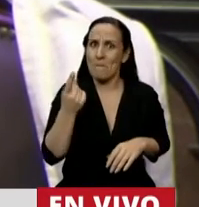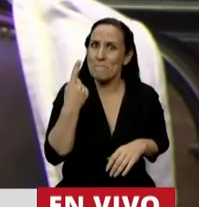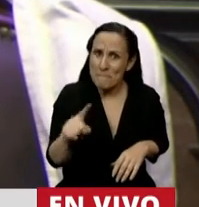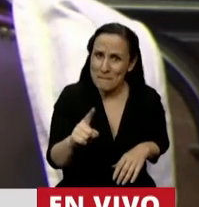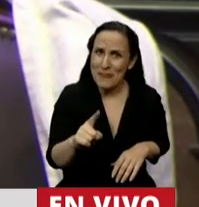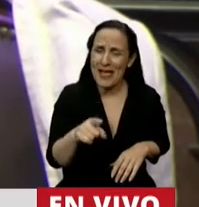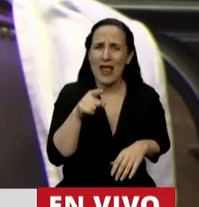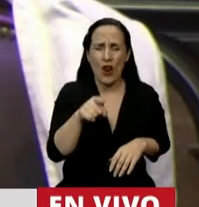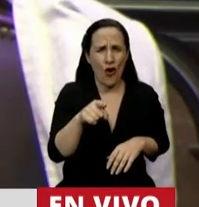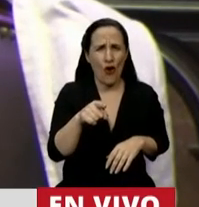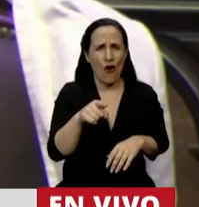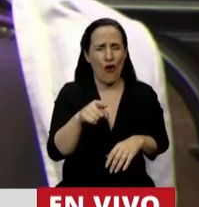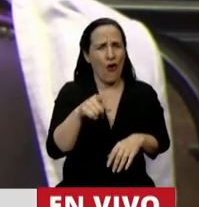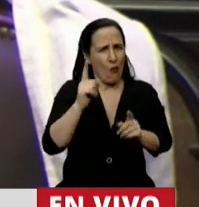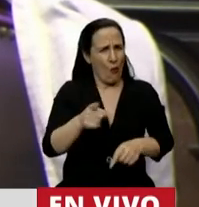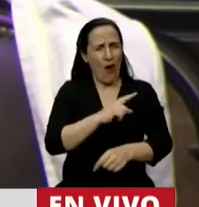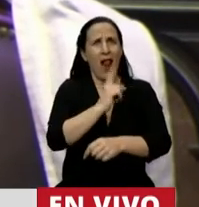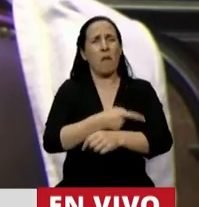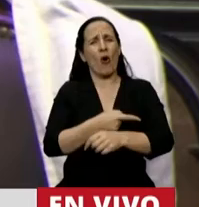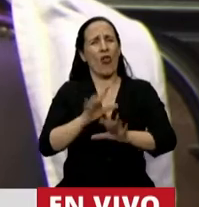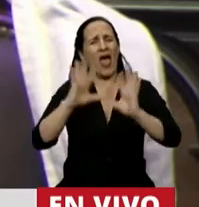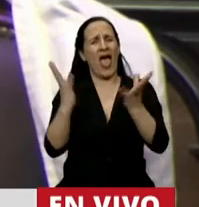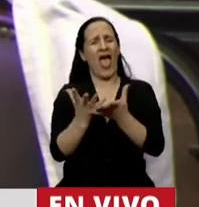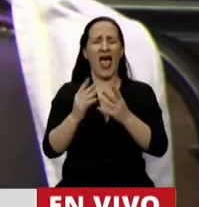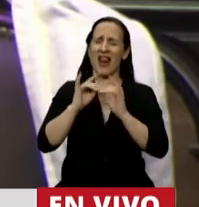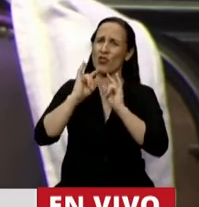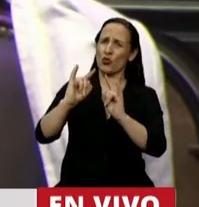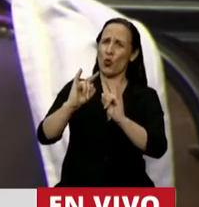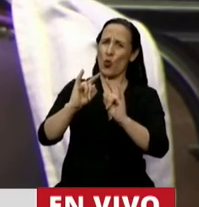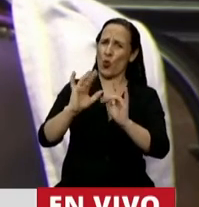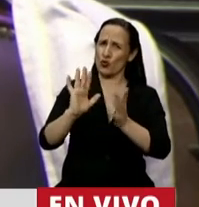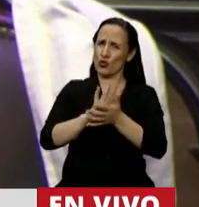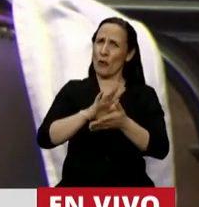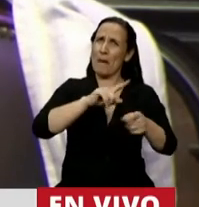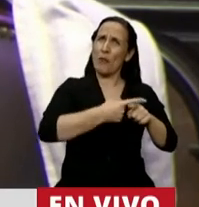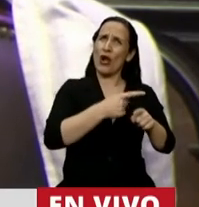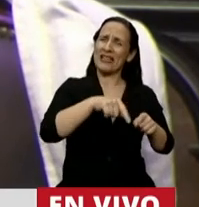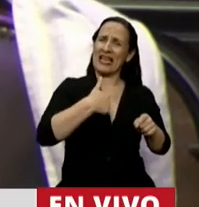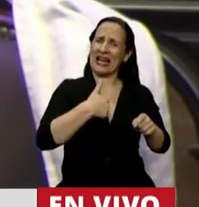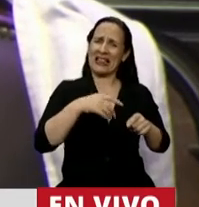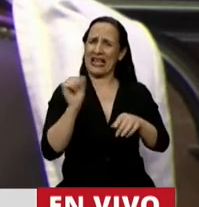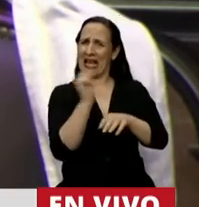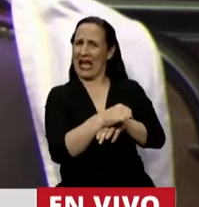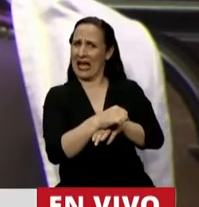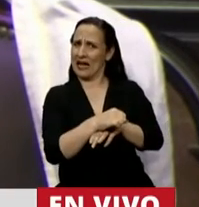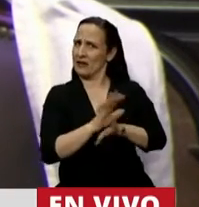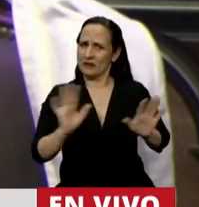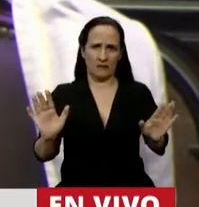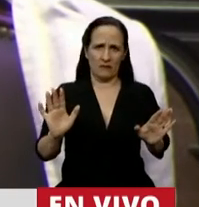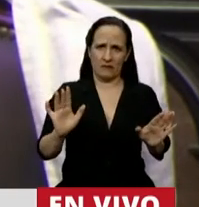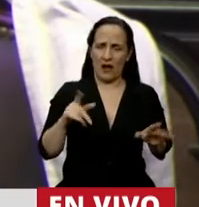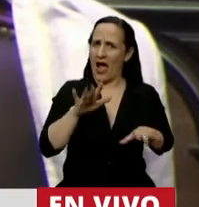tenga la suma del poder y que se desentienda de cómo funciona el sistema político en Argentina, que es de pesos y